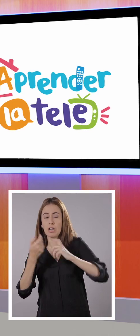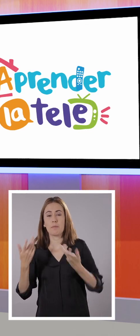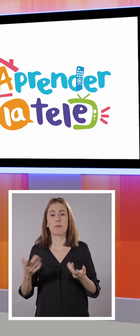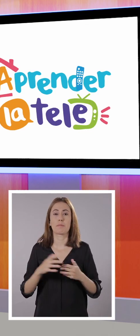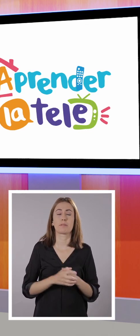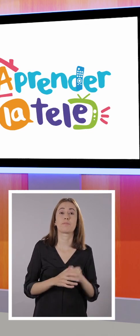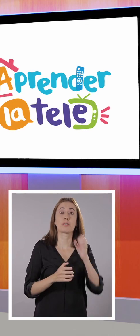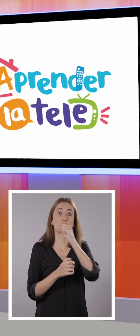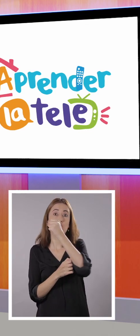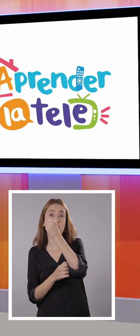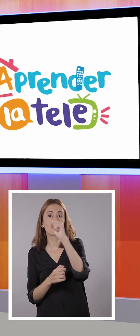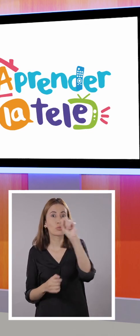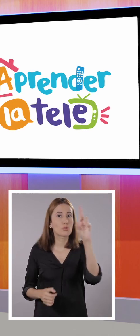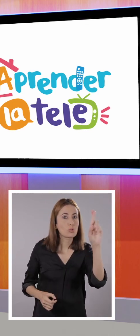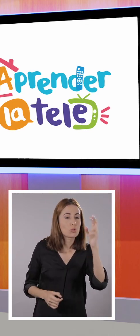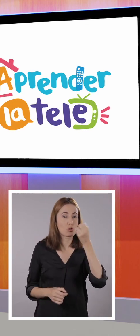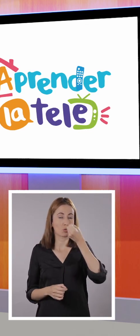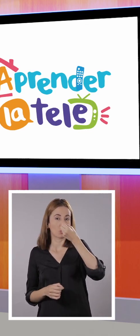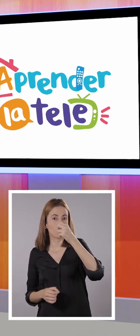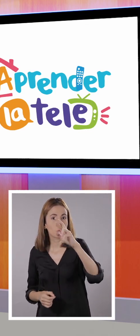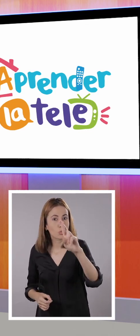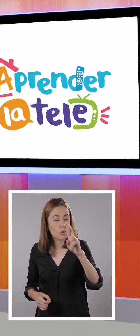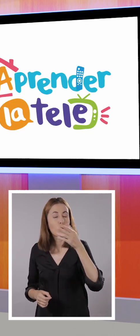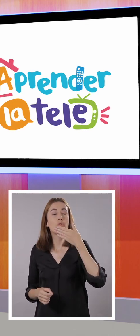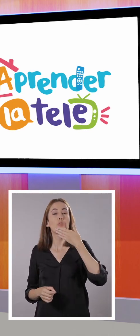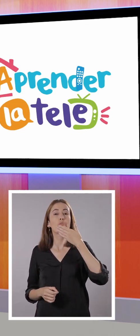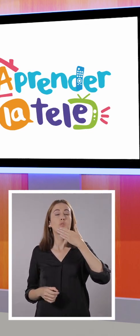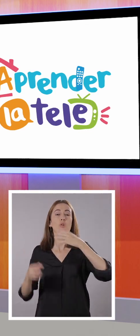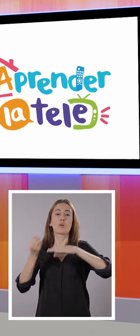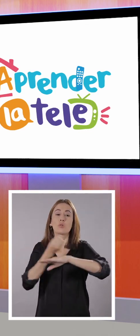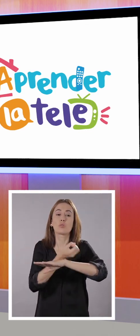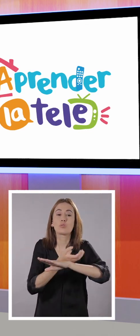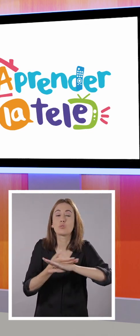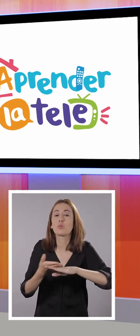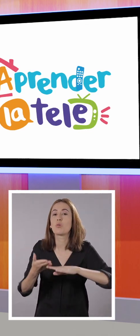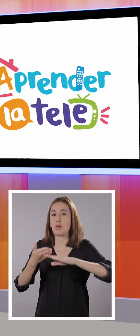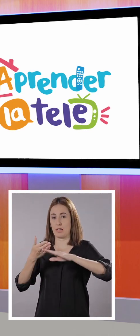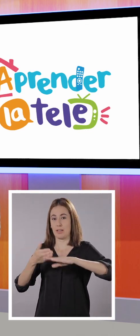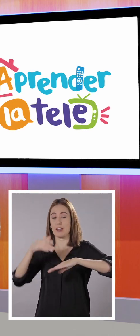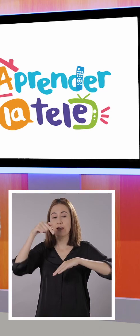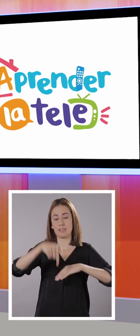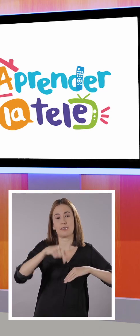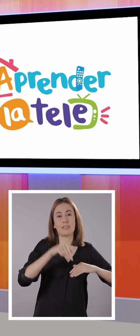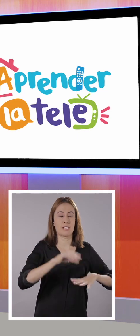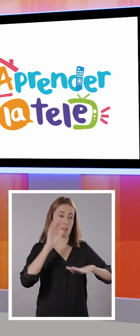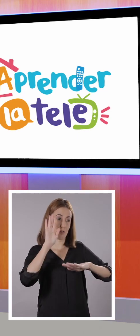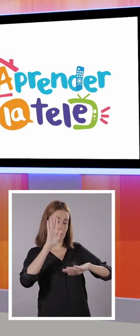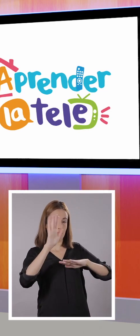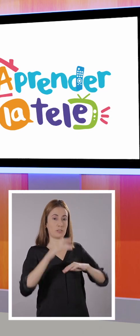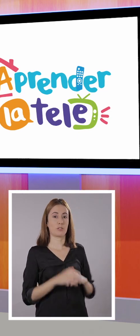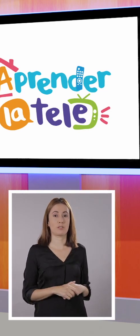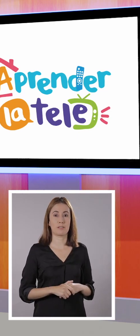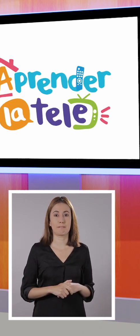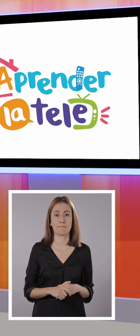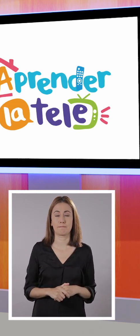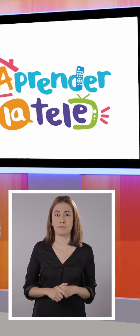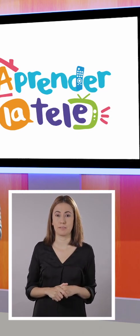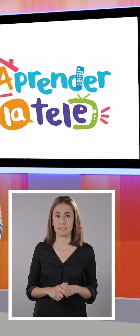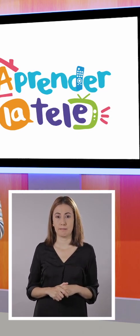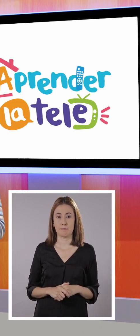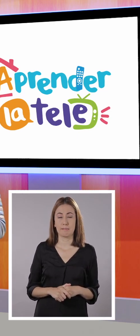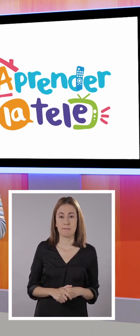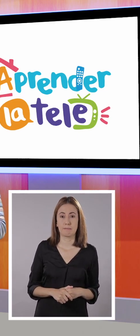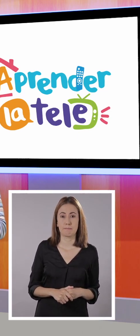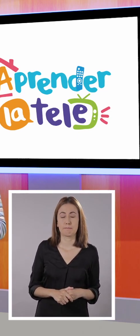Y si nos vamos al sur, cuéntame una sugerencia que tengas con respecto a este compromiso.